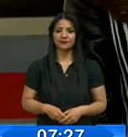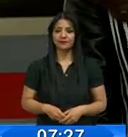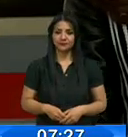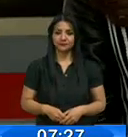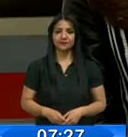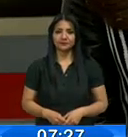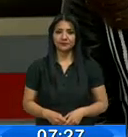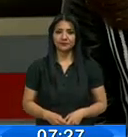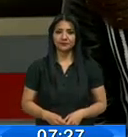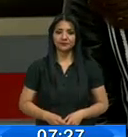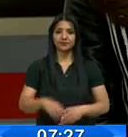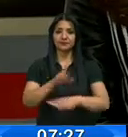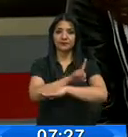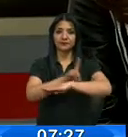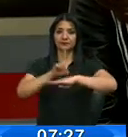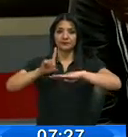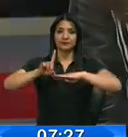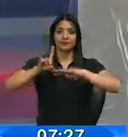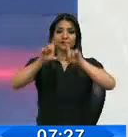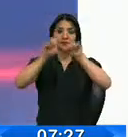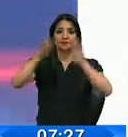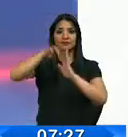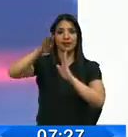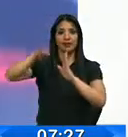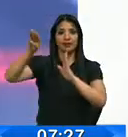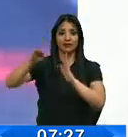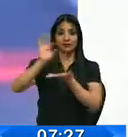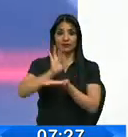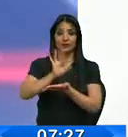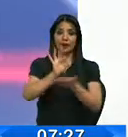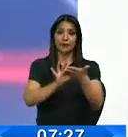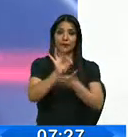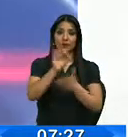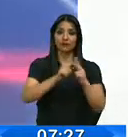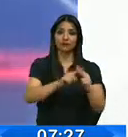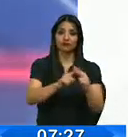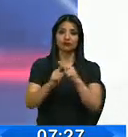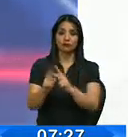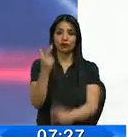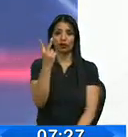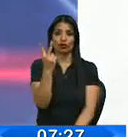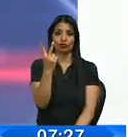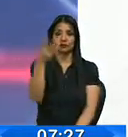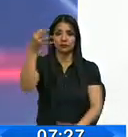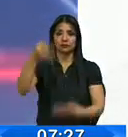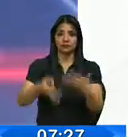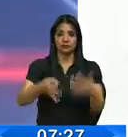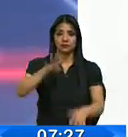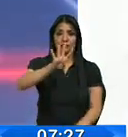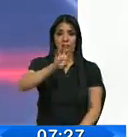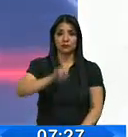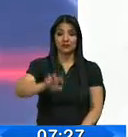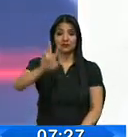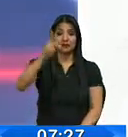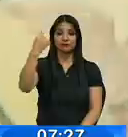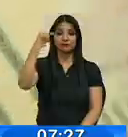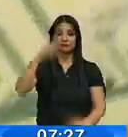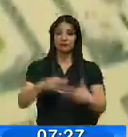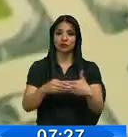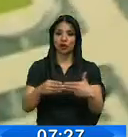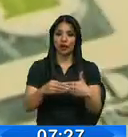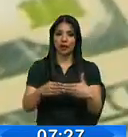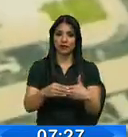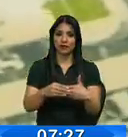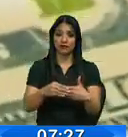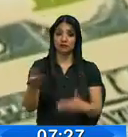Y el directorio de la Corporación Andina de Fomento aprobó dos créditos para el Ecuador por un total de 403 millones de dólares que